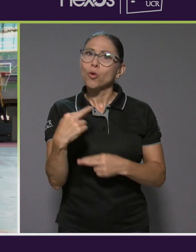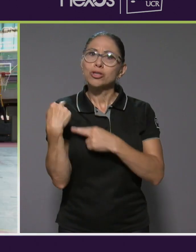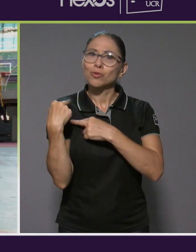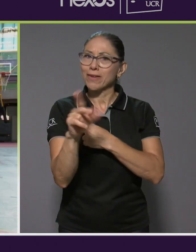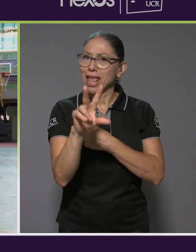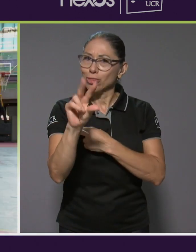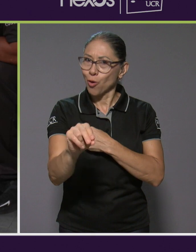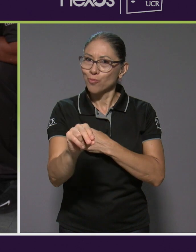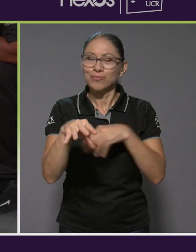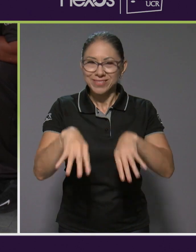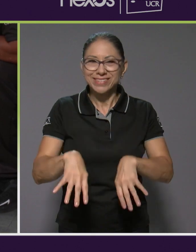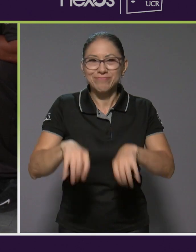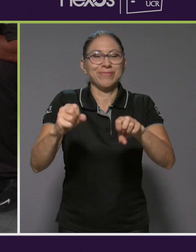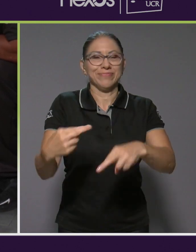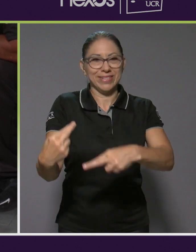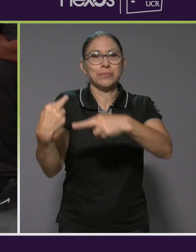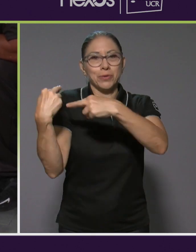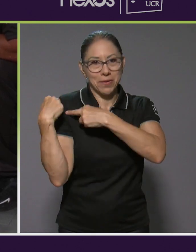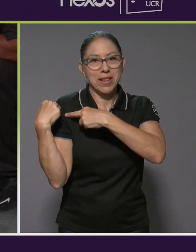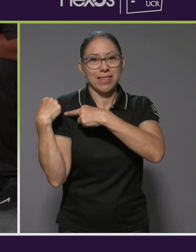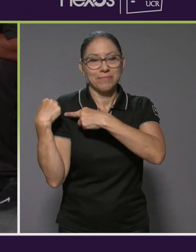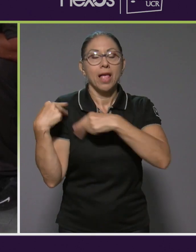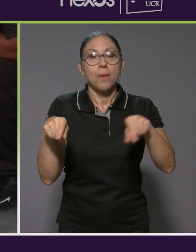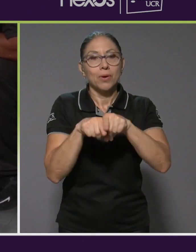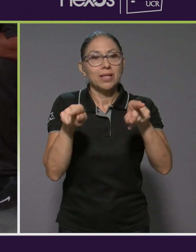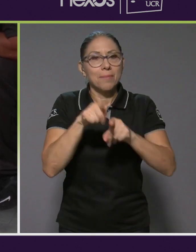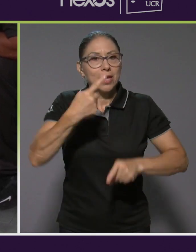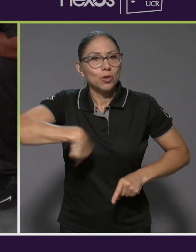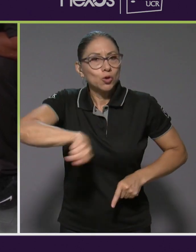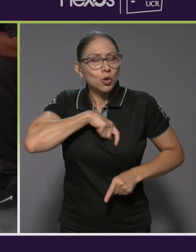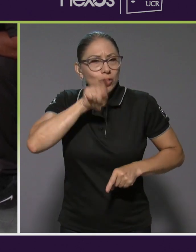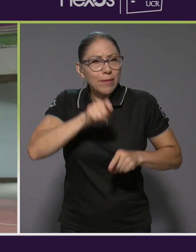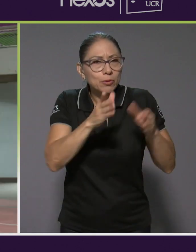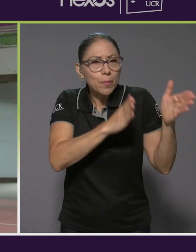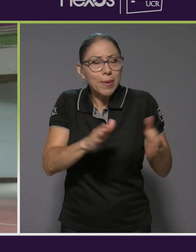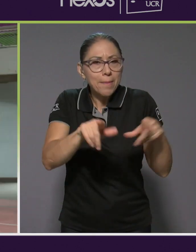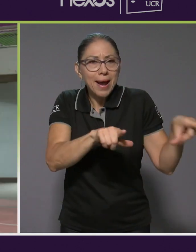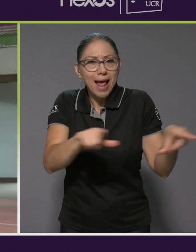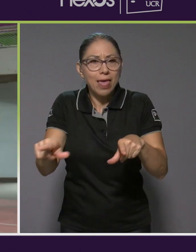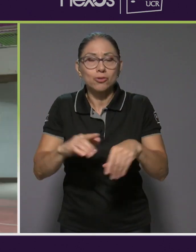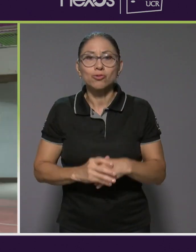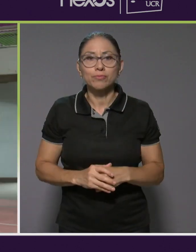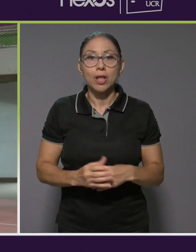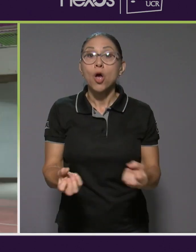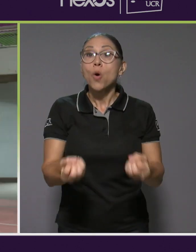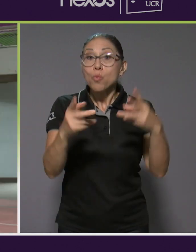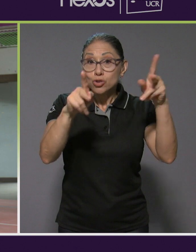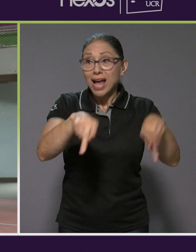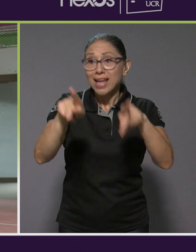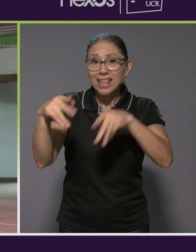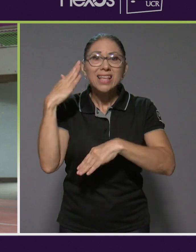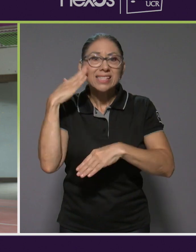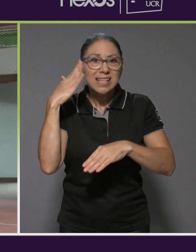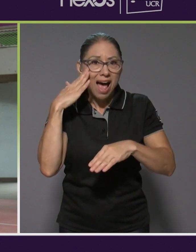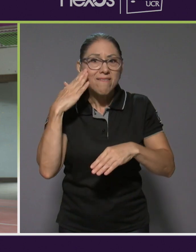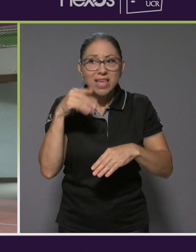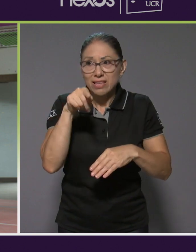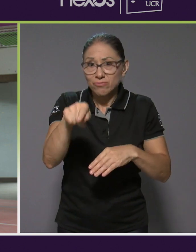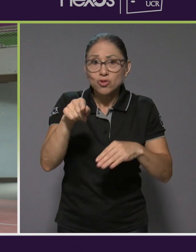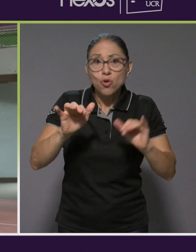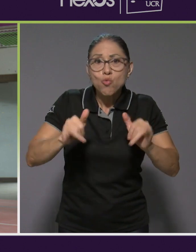responsabilidad porque tenemos que también seguir preparados. Sí, mucha gente sabe cómo se juega,